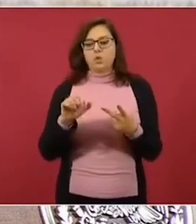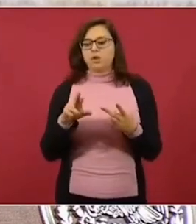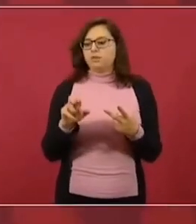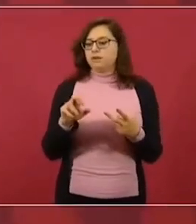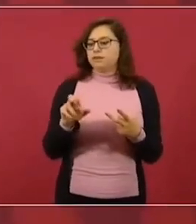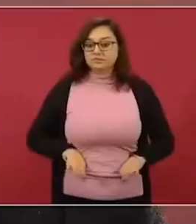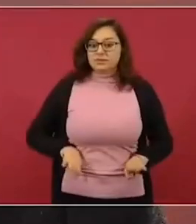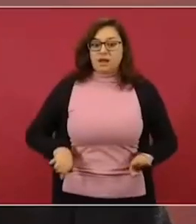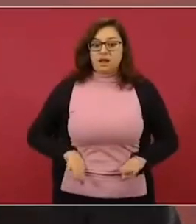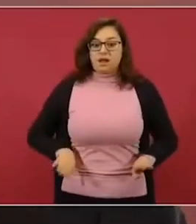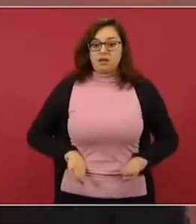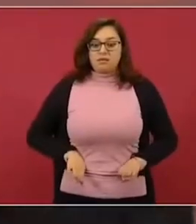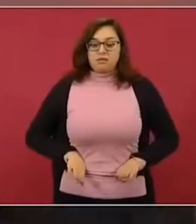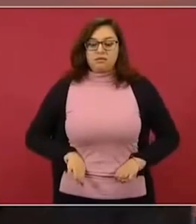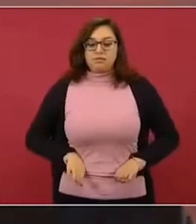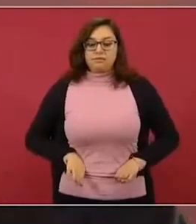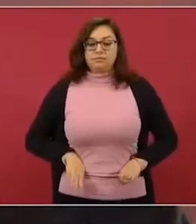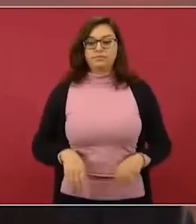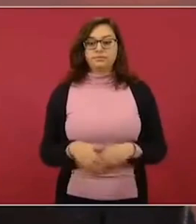Por